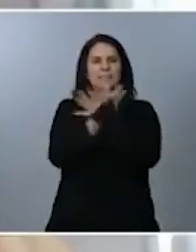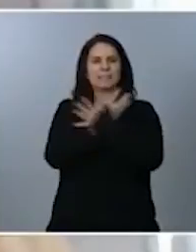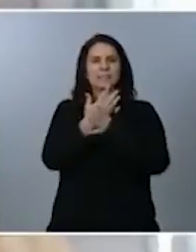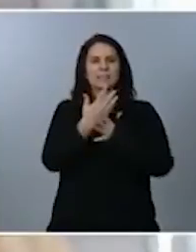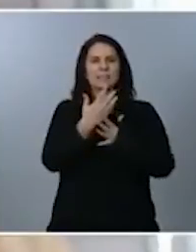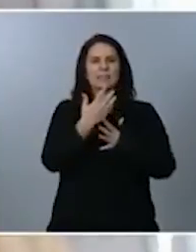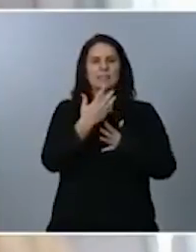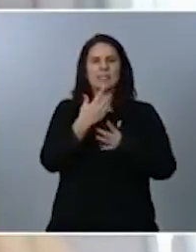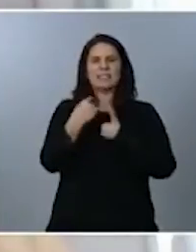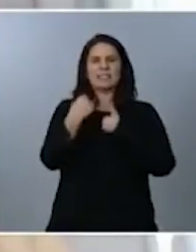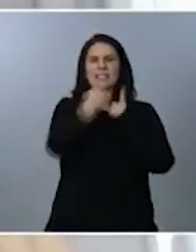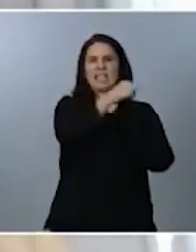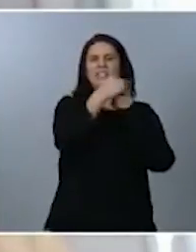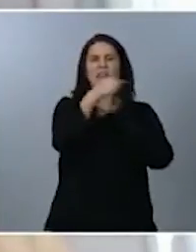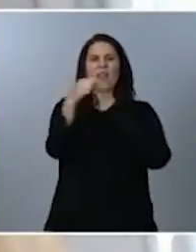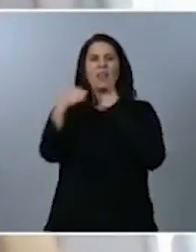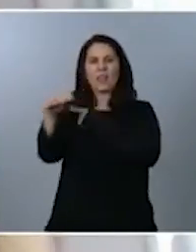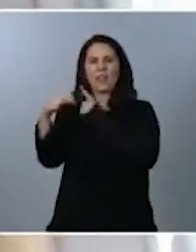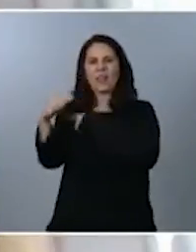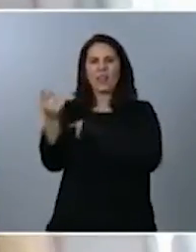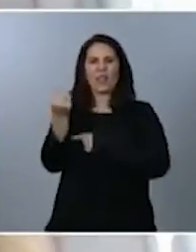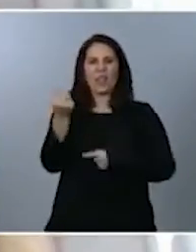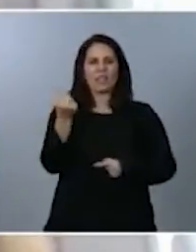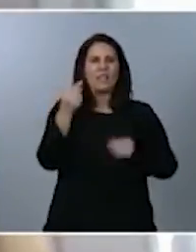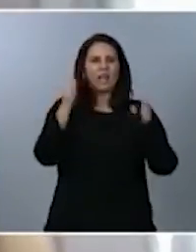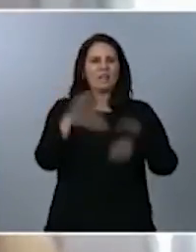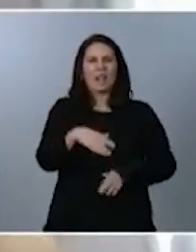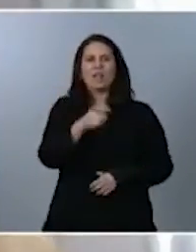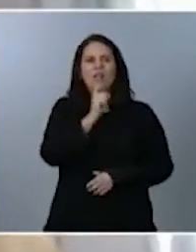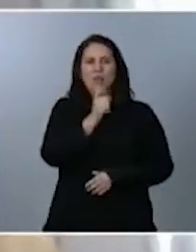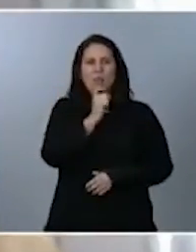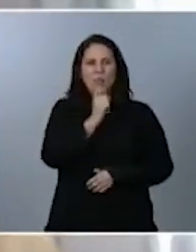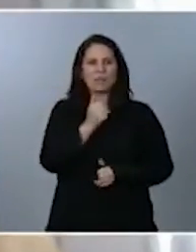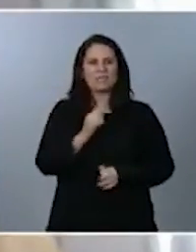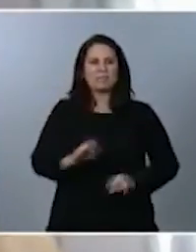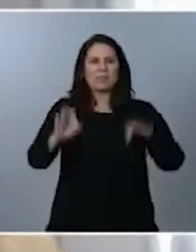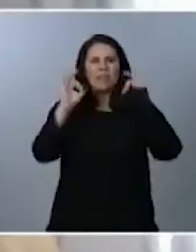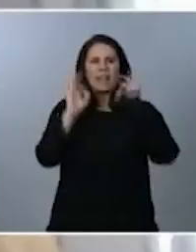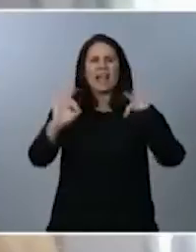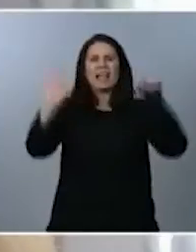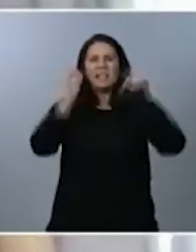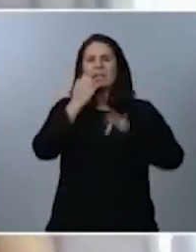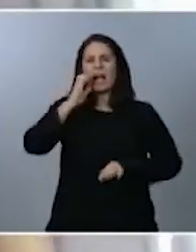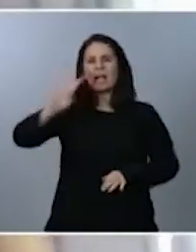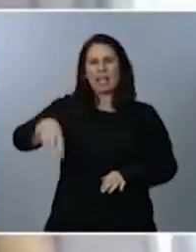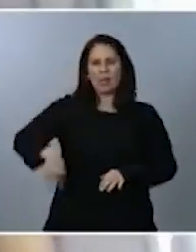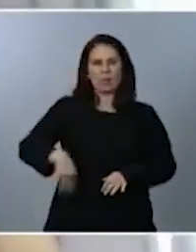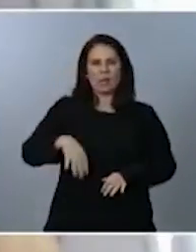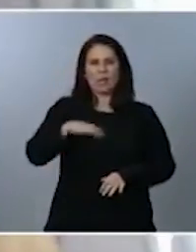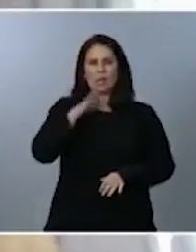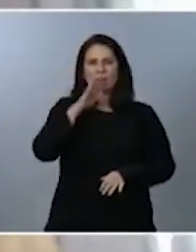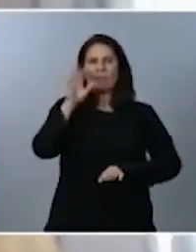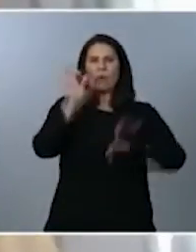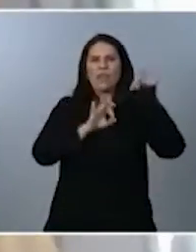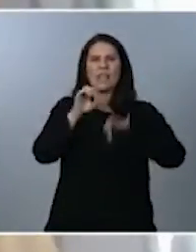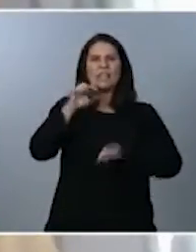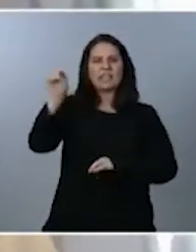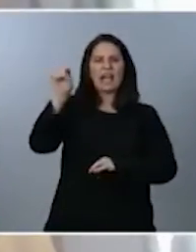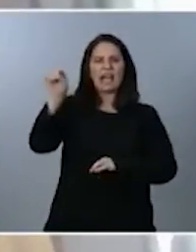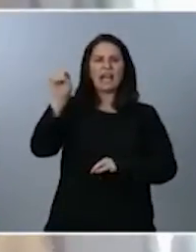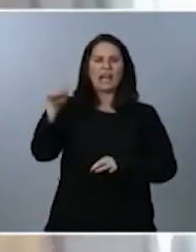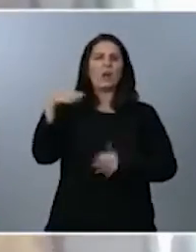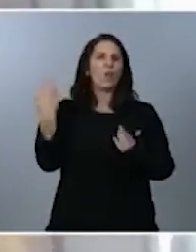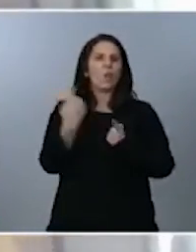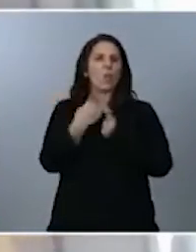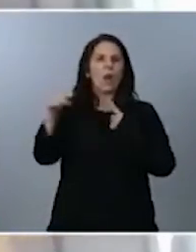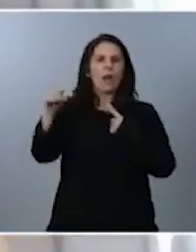cómo se destinan finalmente las transferencias, especialmente en el caso de Cataluña, qué porcentaje recibiría y si está en proporción a su